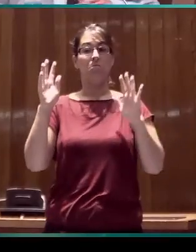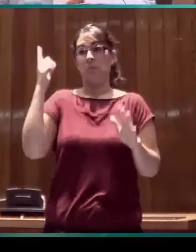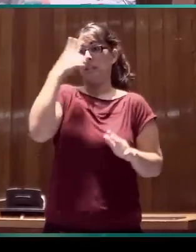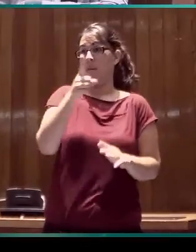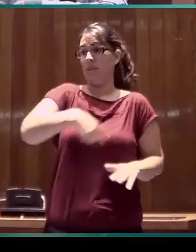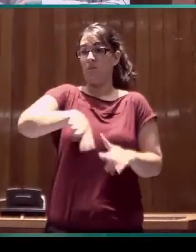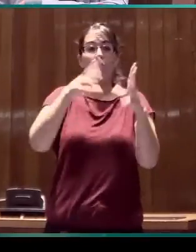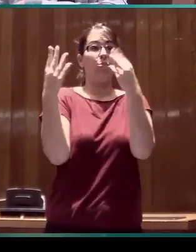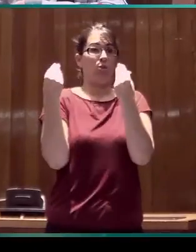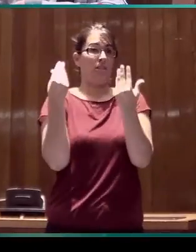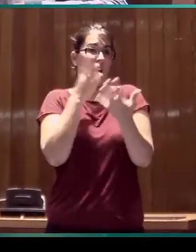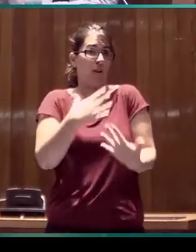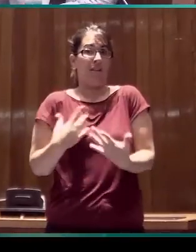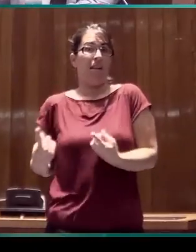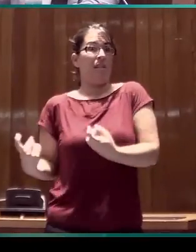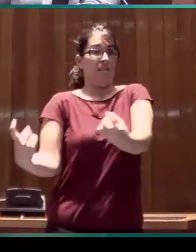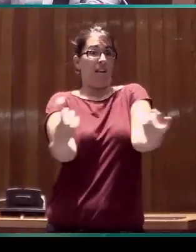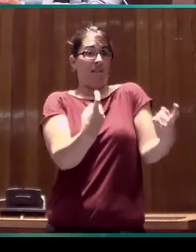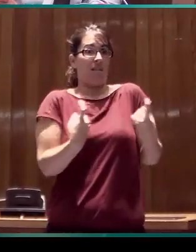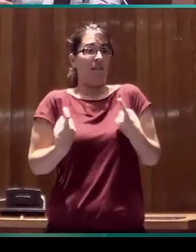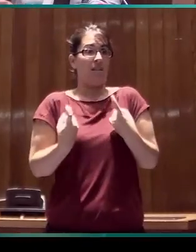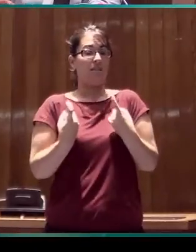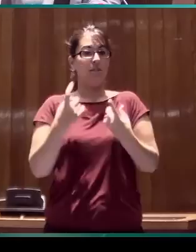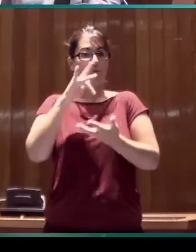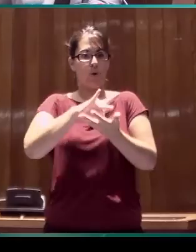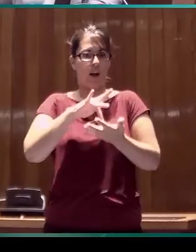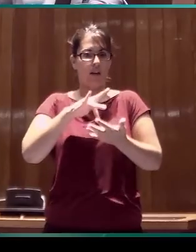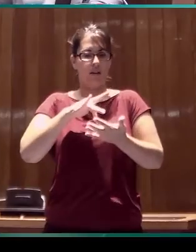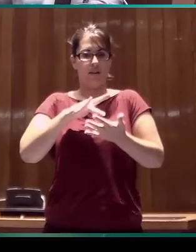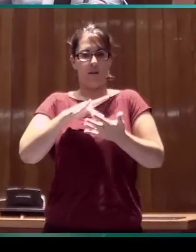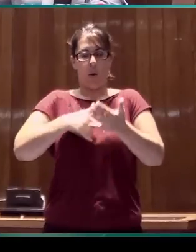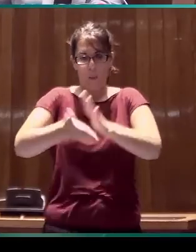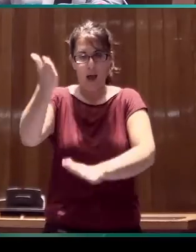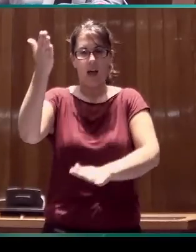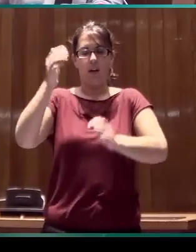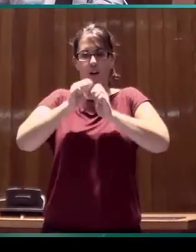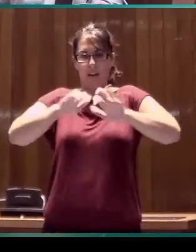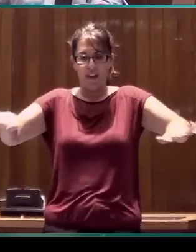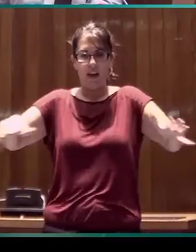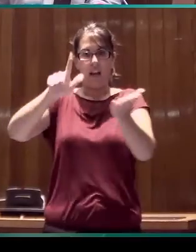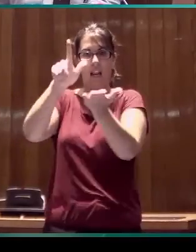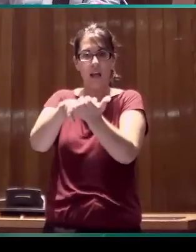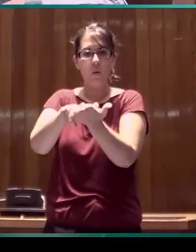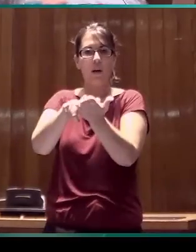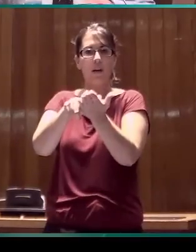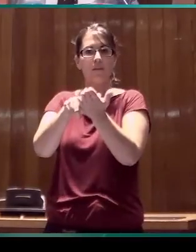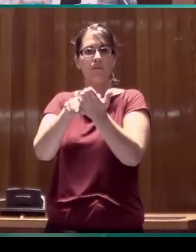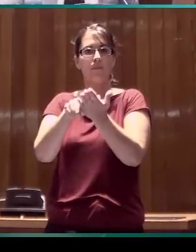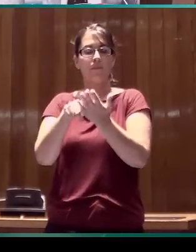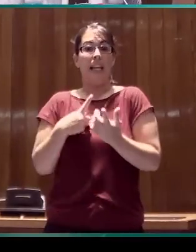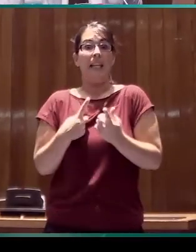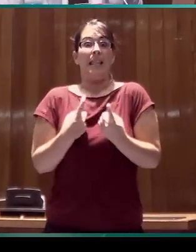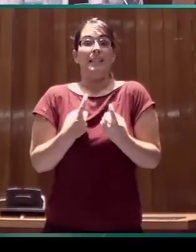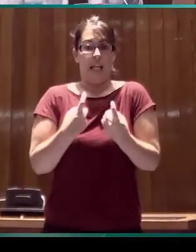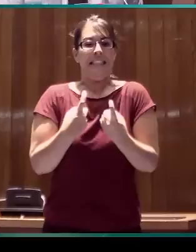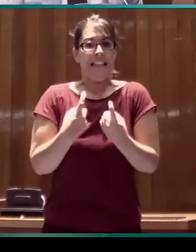aplicadas que se plantean en el momento de normalizar la lengua, no podemos avanzar si